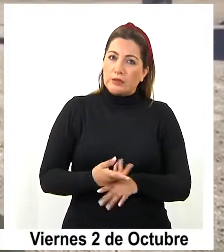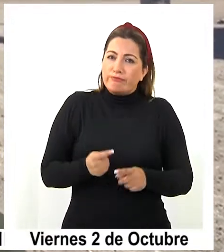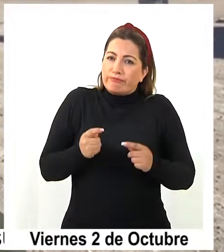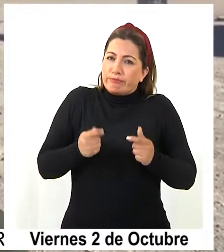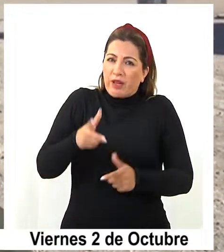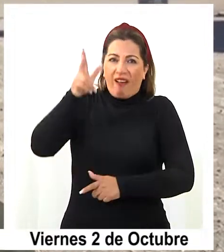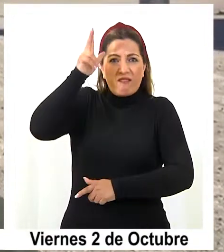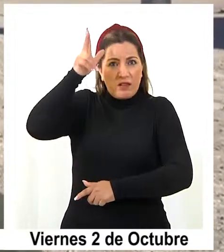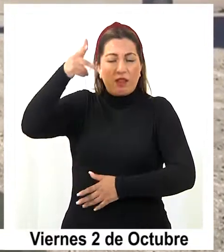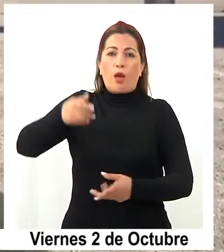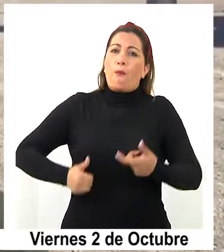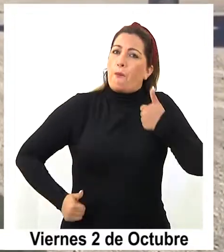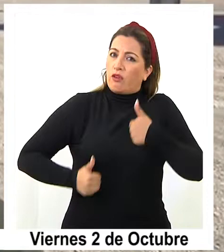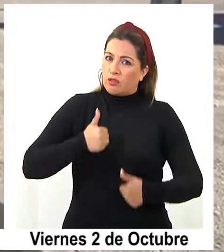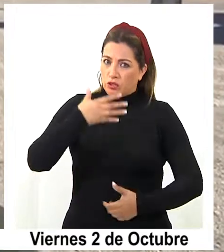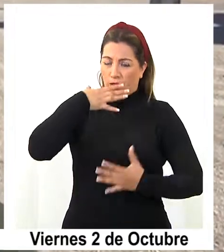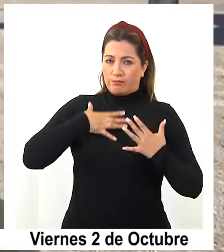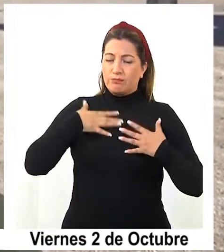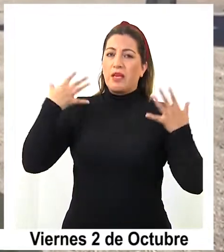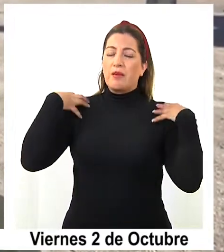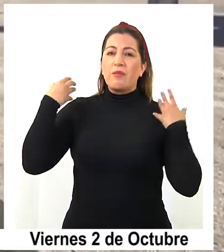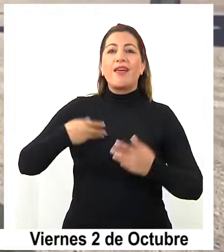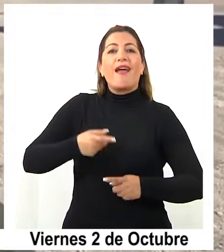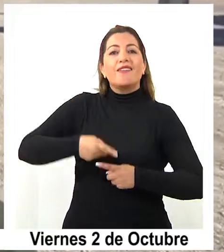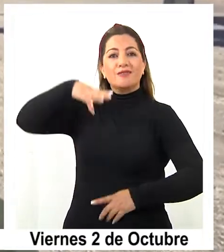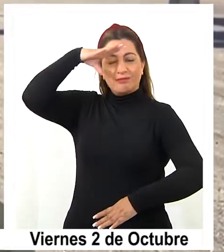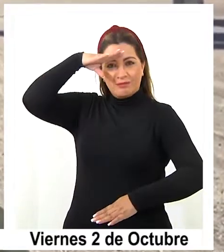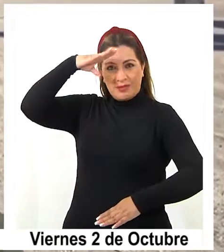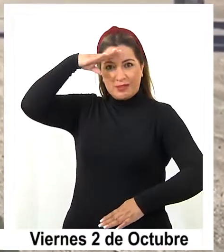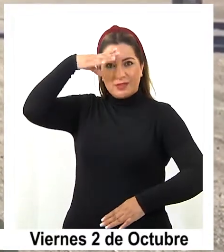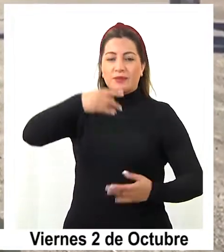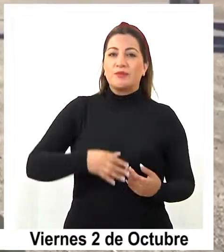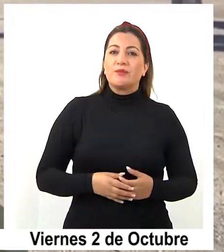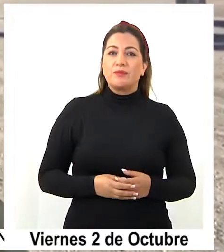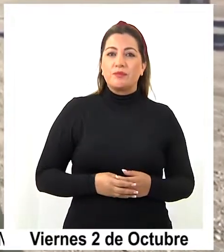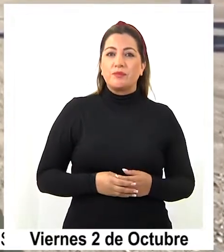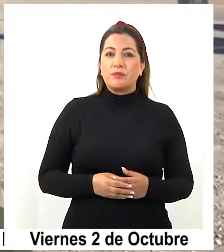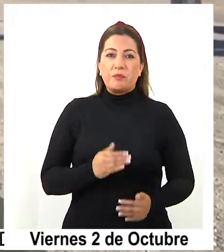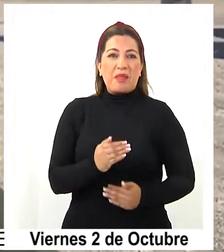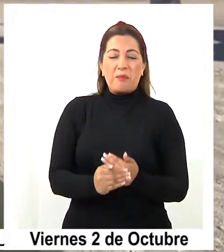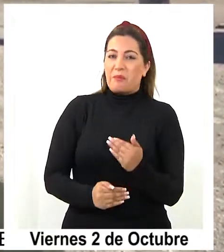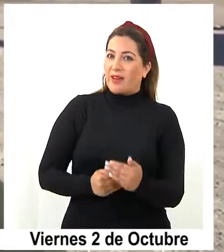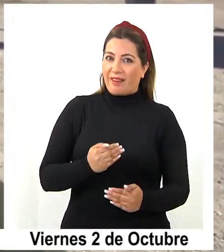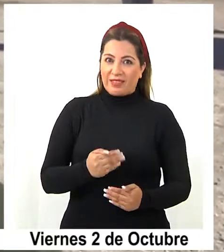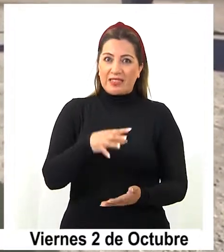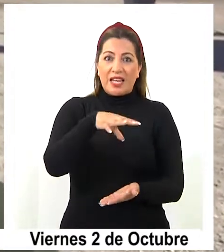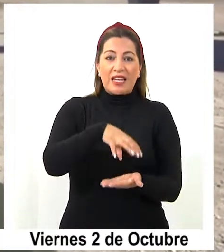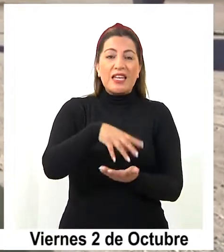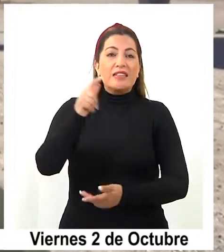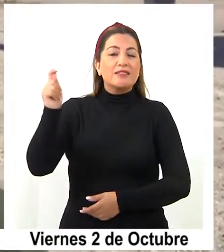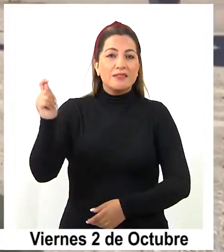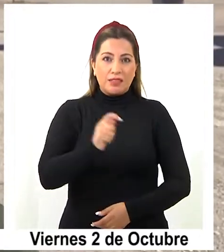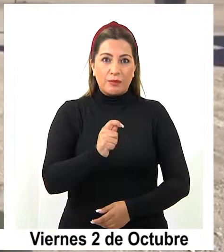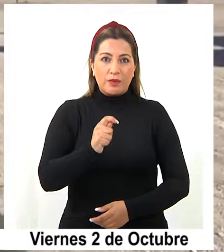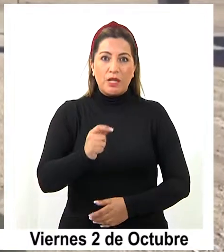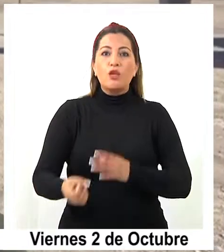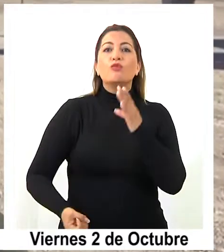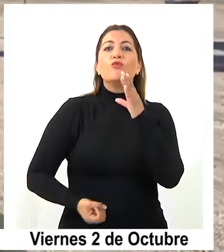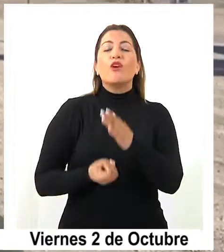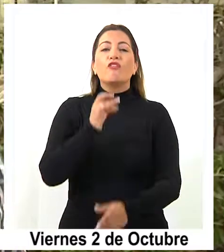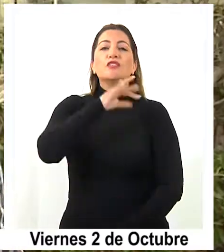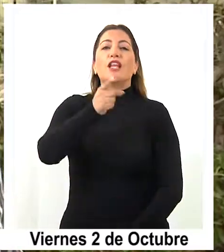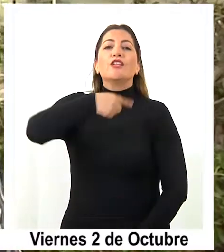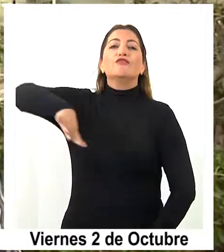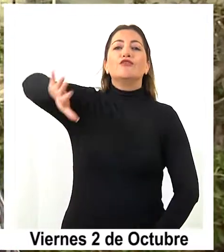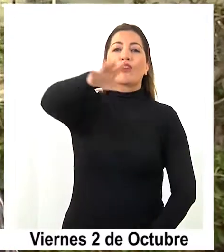profesionales y también de experiencia para poder lograr llevar a la región de Tarapacá al lado de Chile que todos